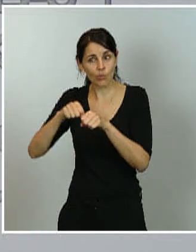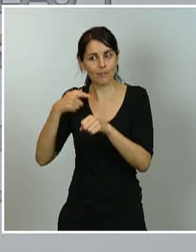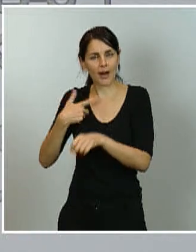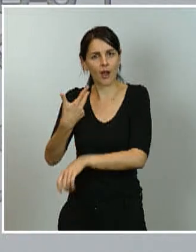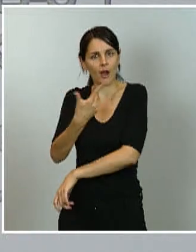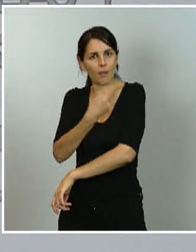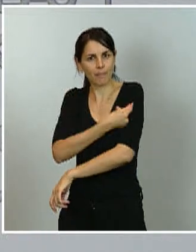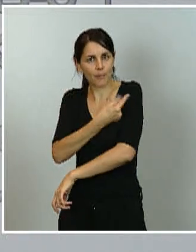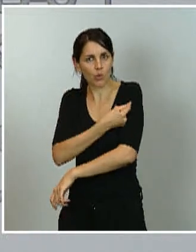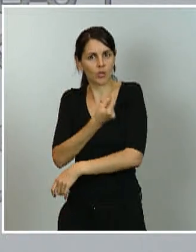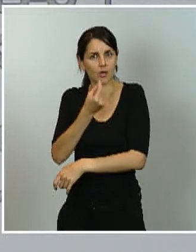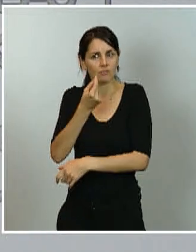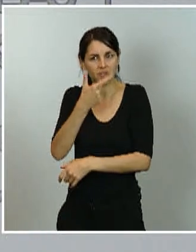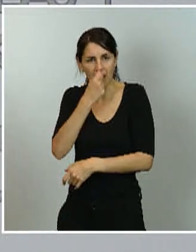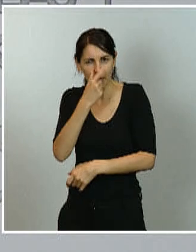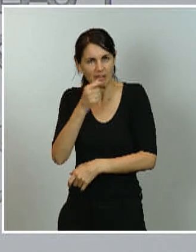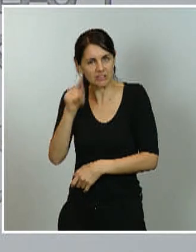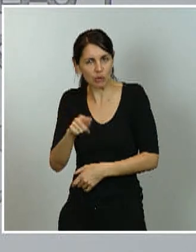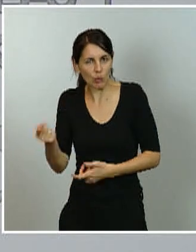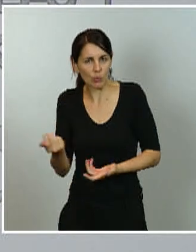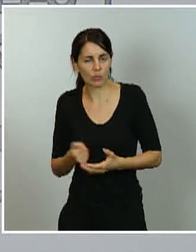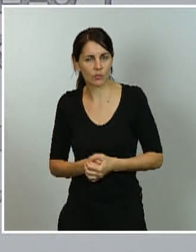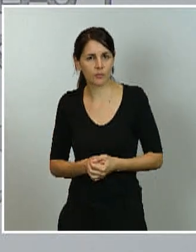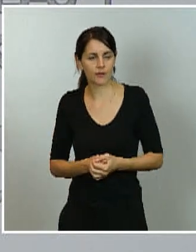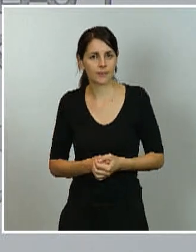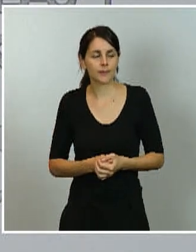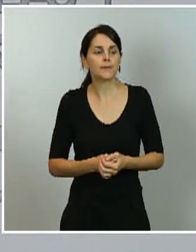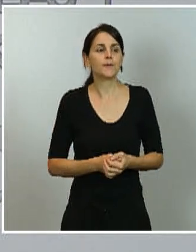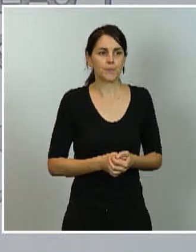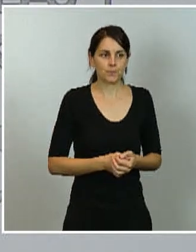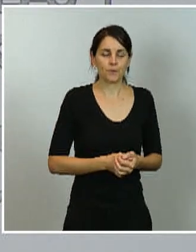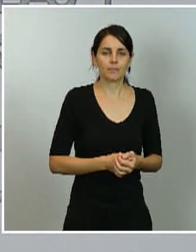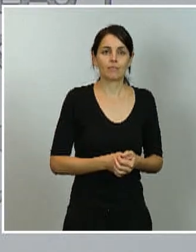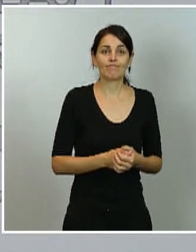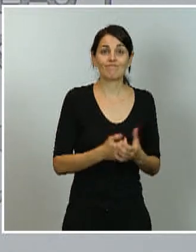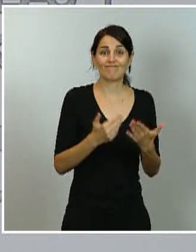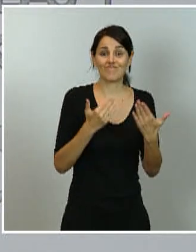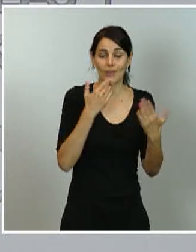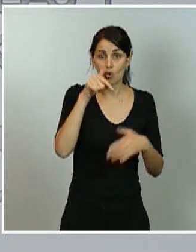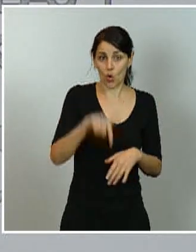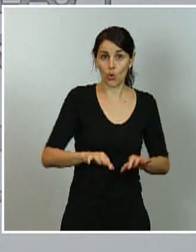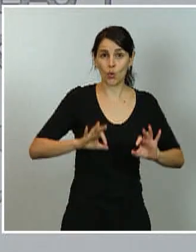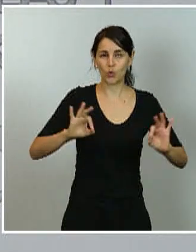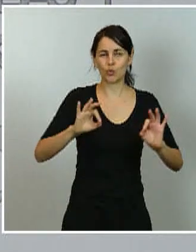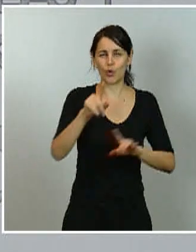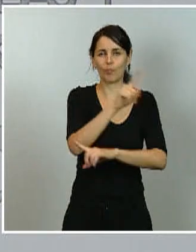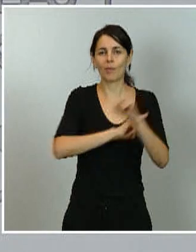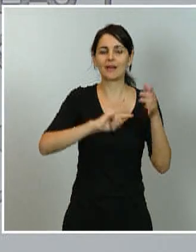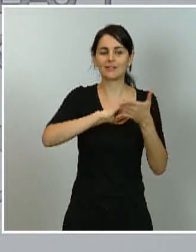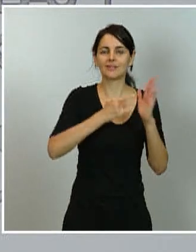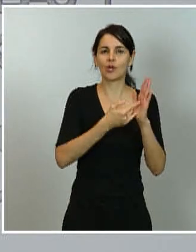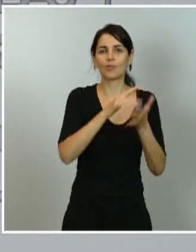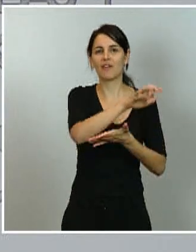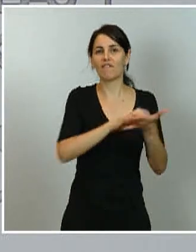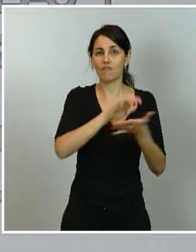gracias. Ha habido unos problemas técnicos hoy con la elaboración del informe del CAES. Debe de estar ya publicado.